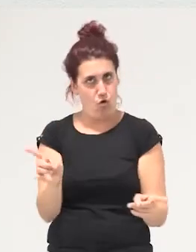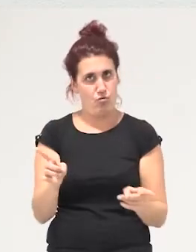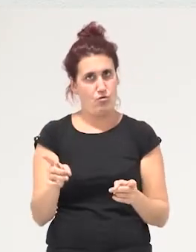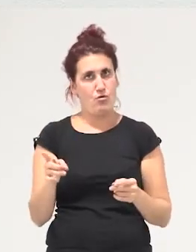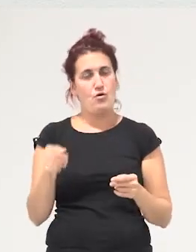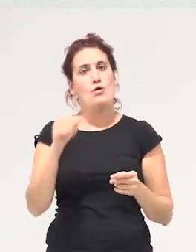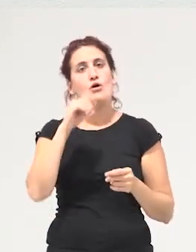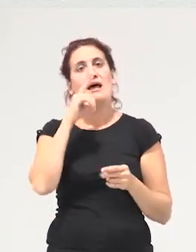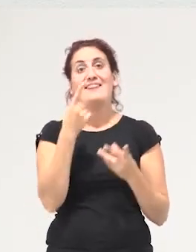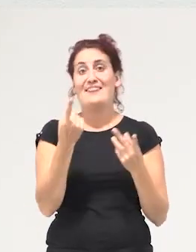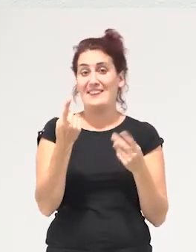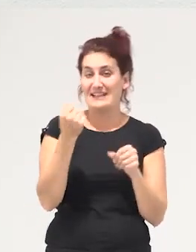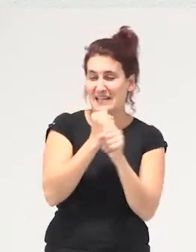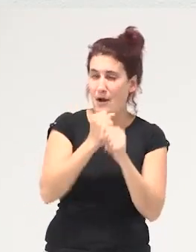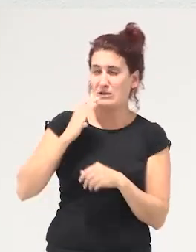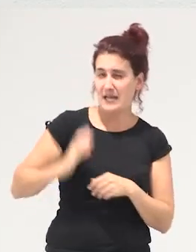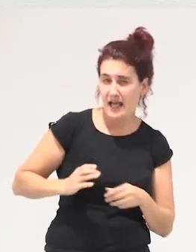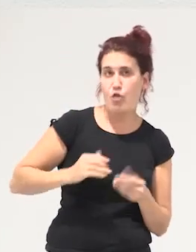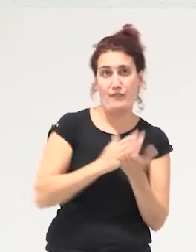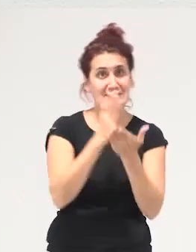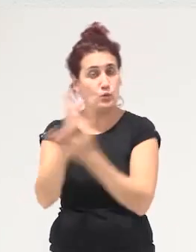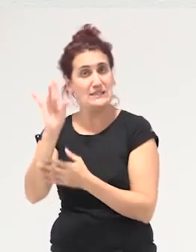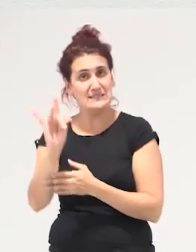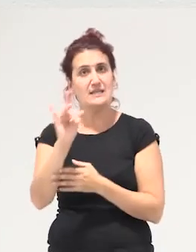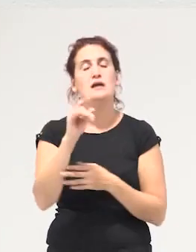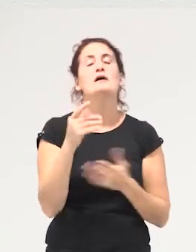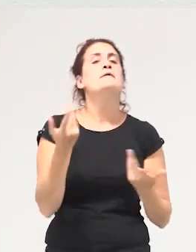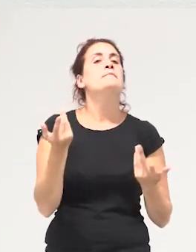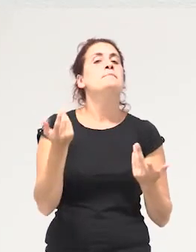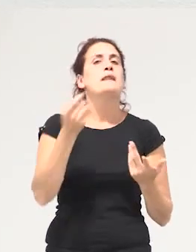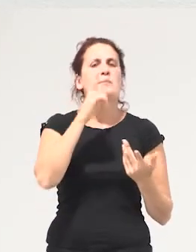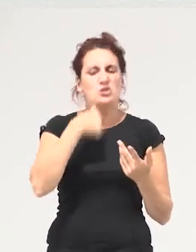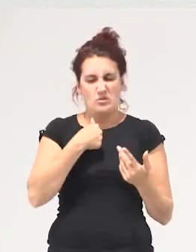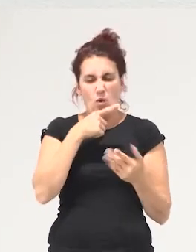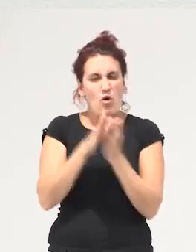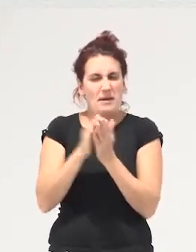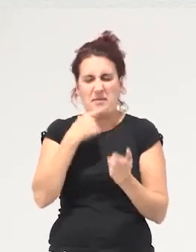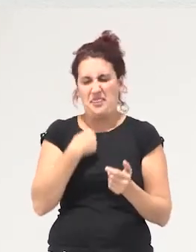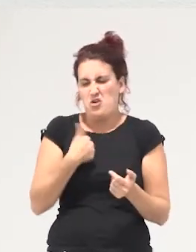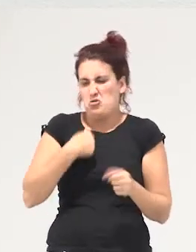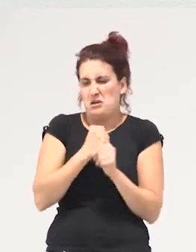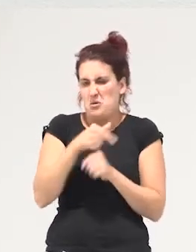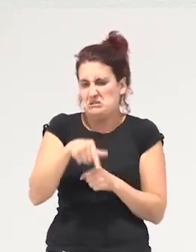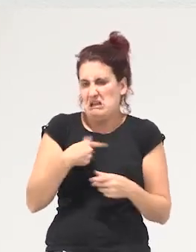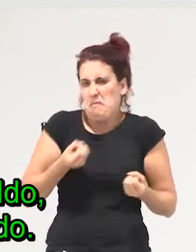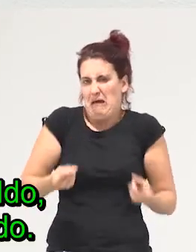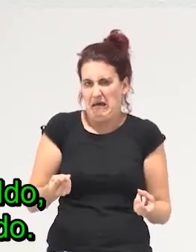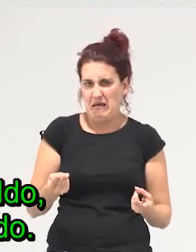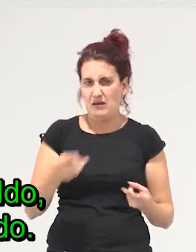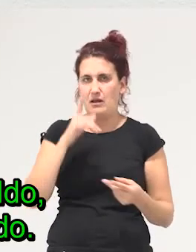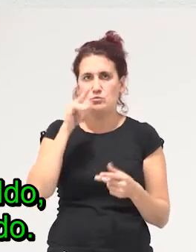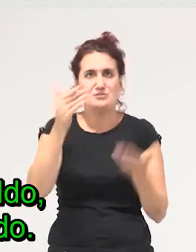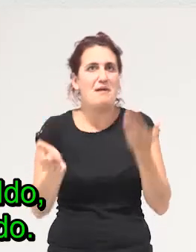trabajo asalariado que es un trabajo alienado había una compañera que decía lo de pero yo este trabajo para que lo hago entonces no es cuestión de meterte al mercado laboral